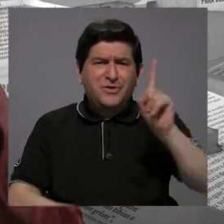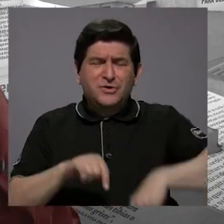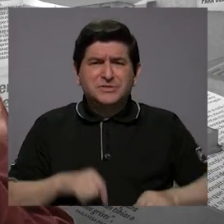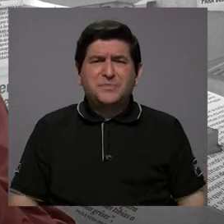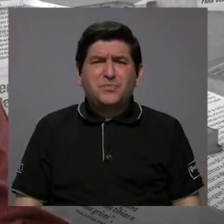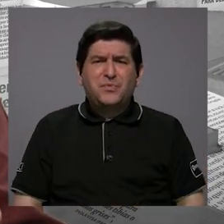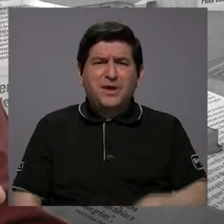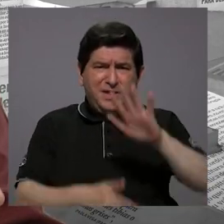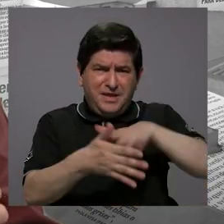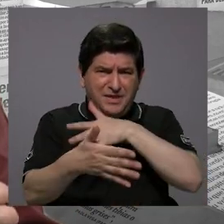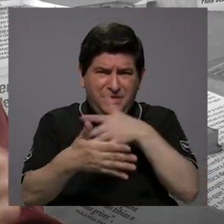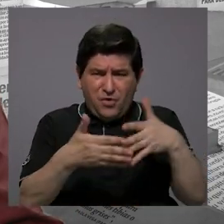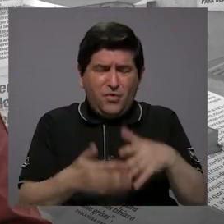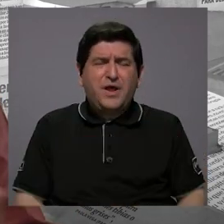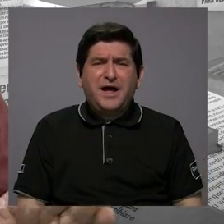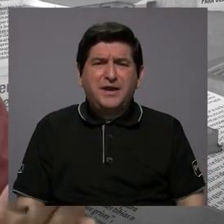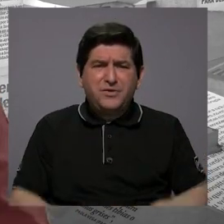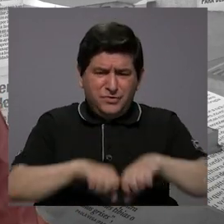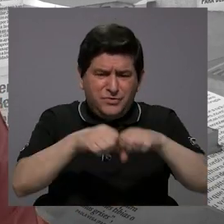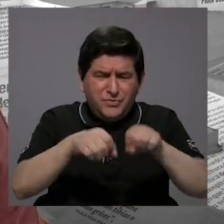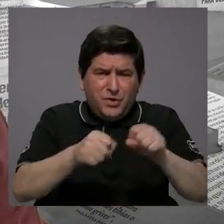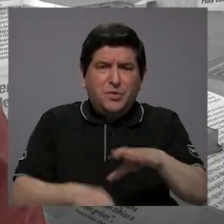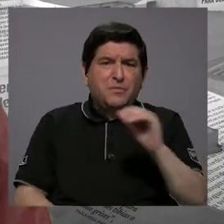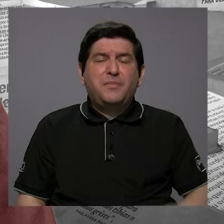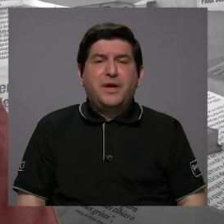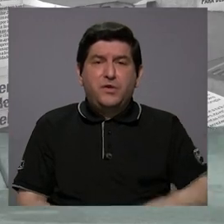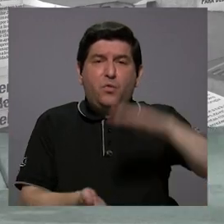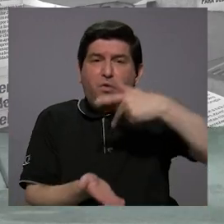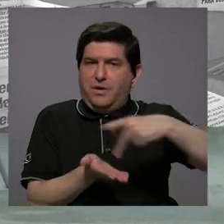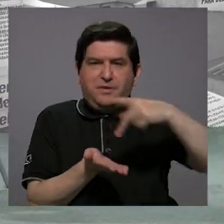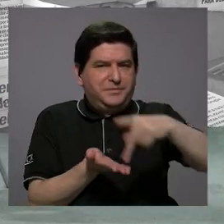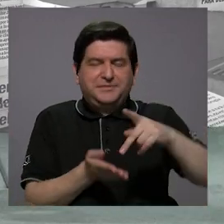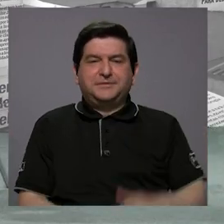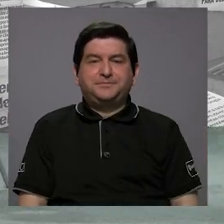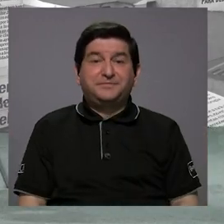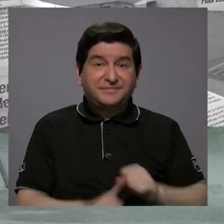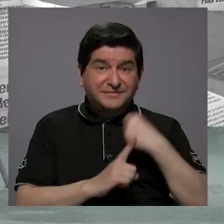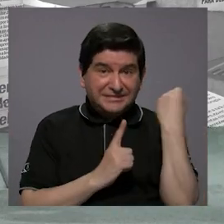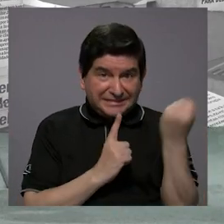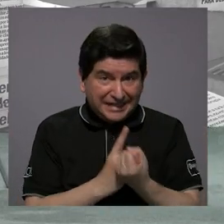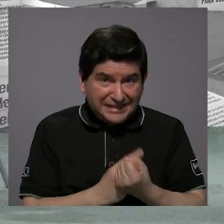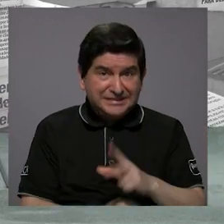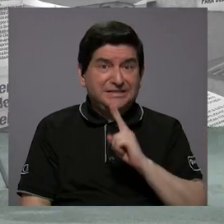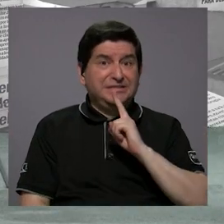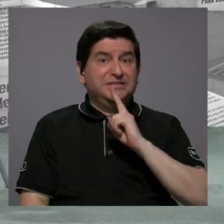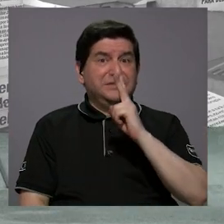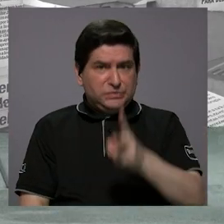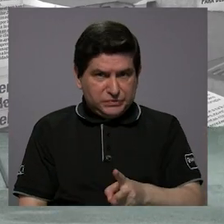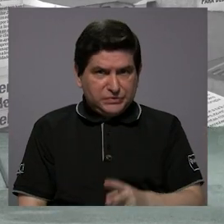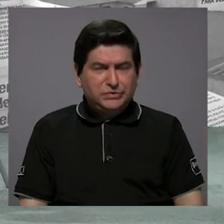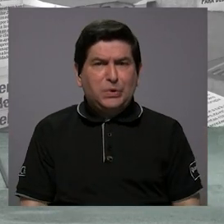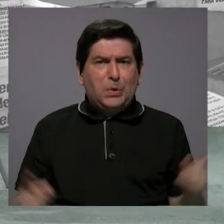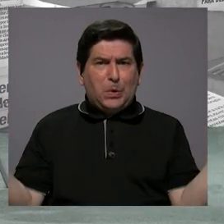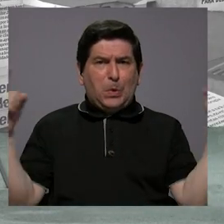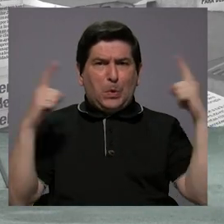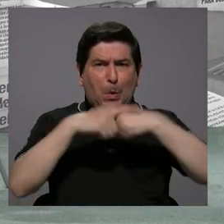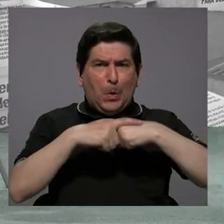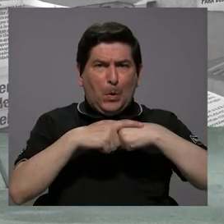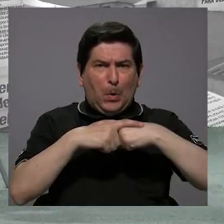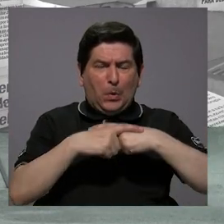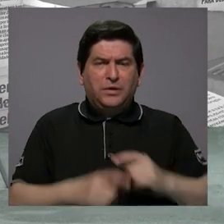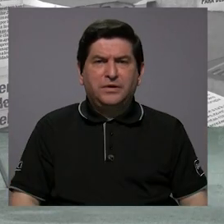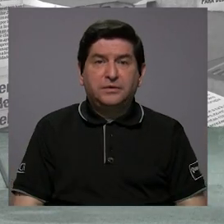horarios, no se puede subir el salario de ninguna forma. O sea, realmente la condición es compleja